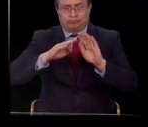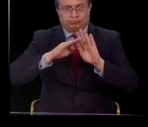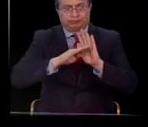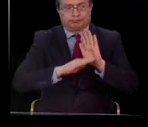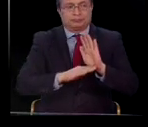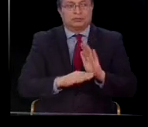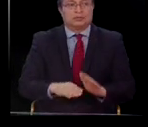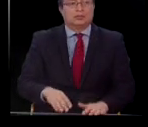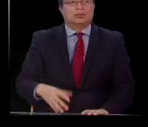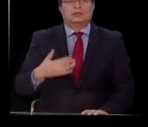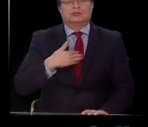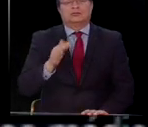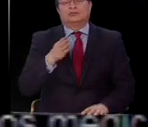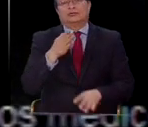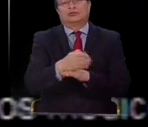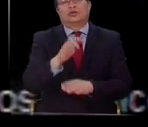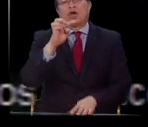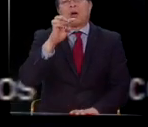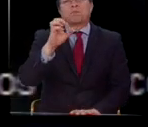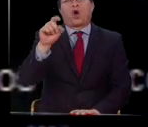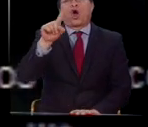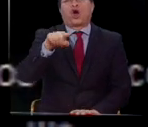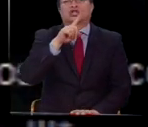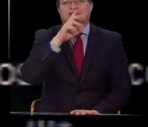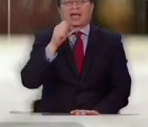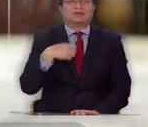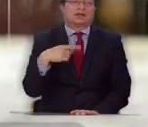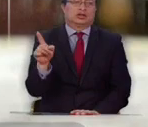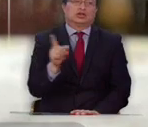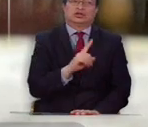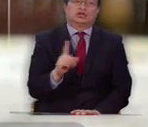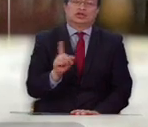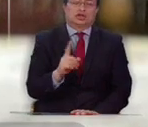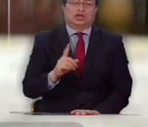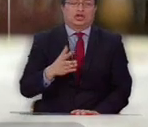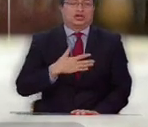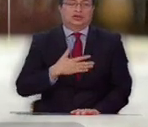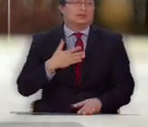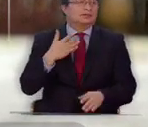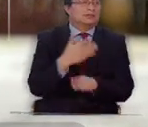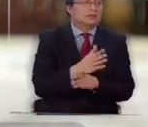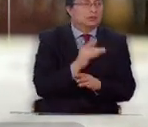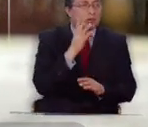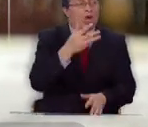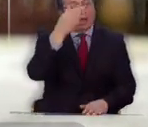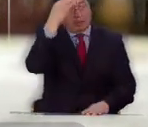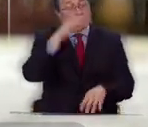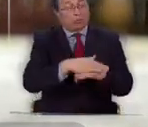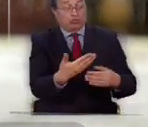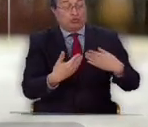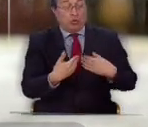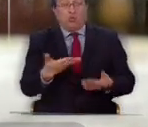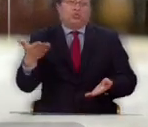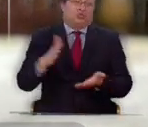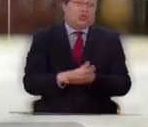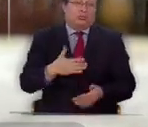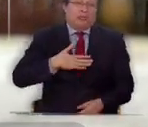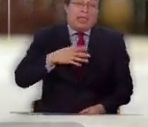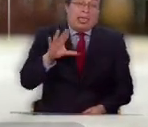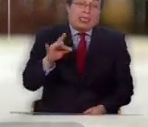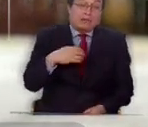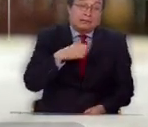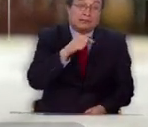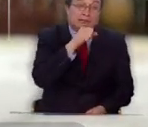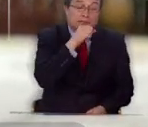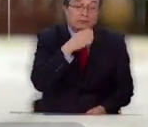No quiero ir a la posta porque yo sé que yo, si el Luis se me pega algo, me voy a morir. Porque por mi edad